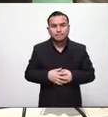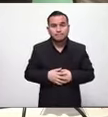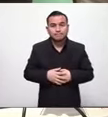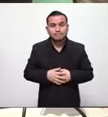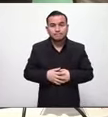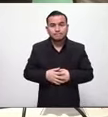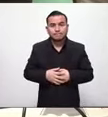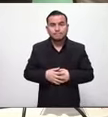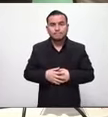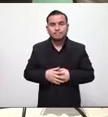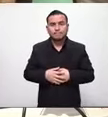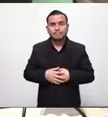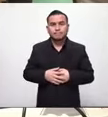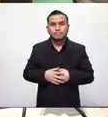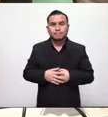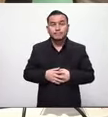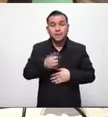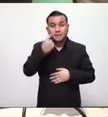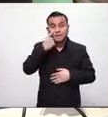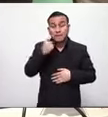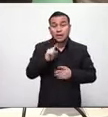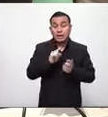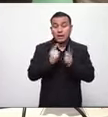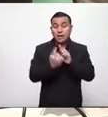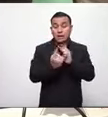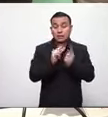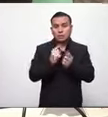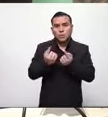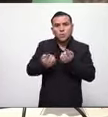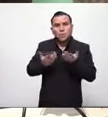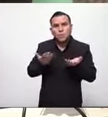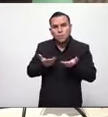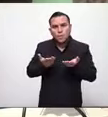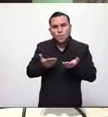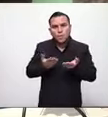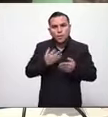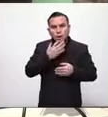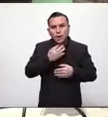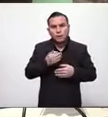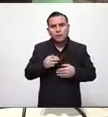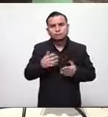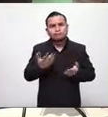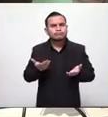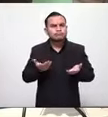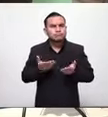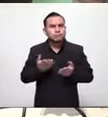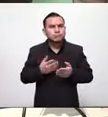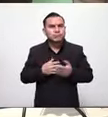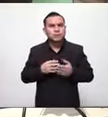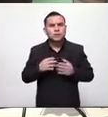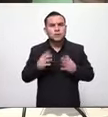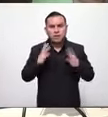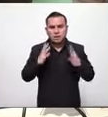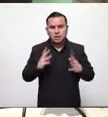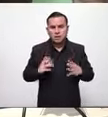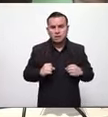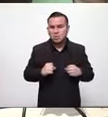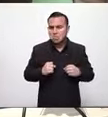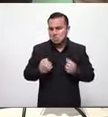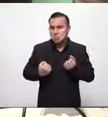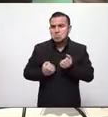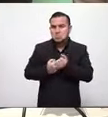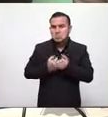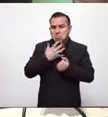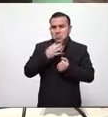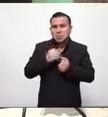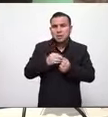y estábamos viendo esa actitud y quizás una actitud que no han tenido otros gremios otras industrias pero ellos sí